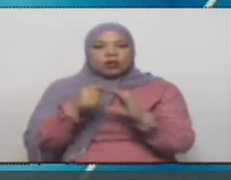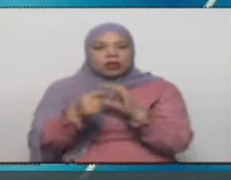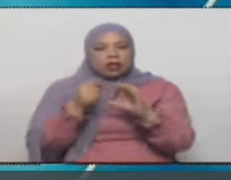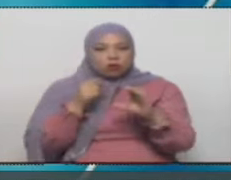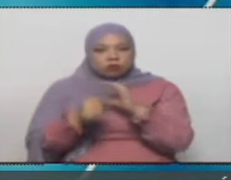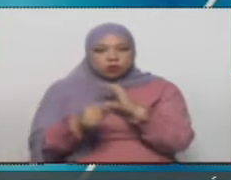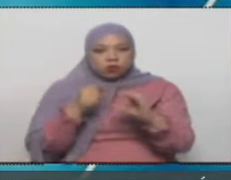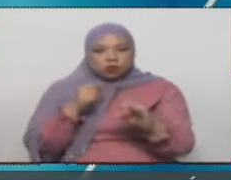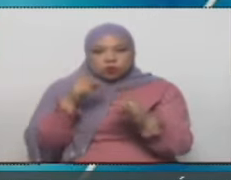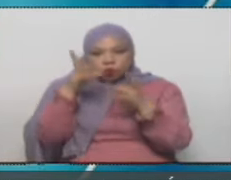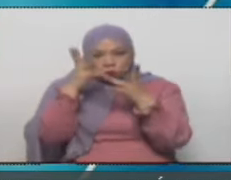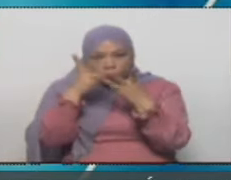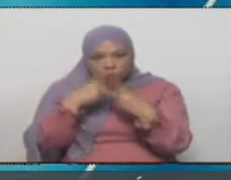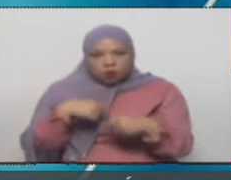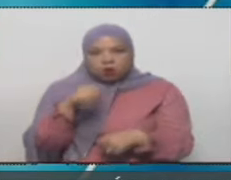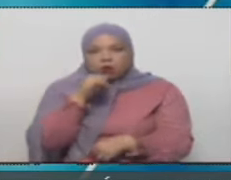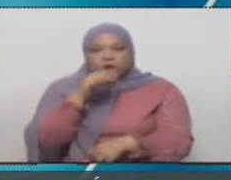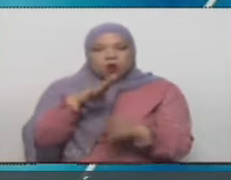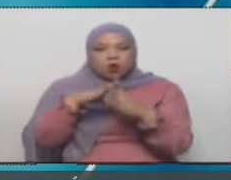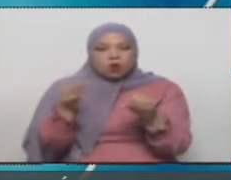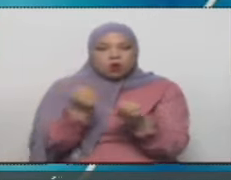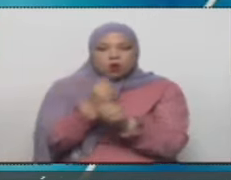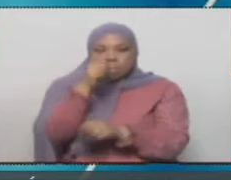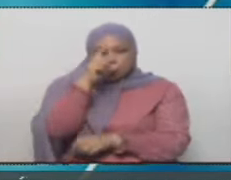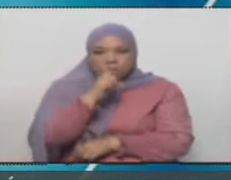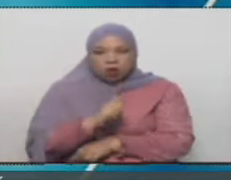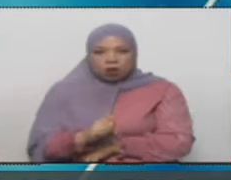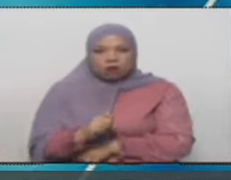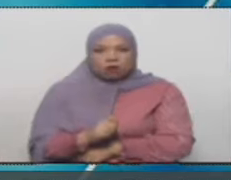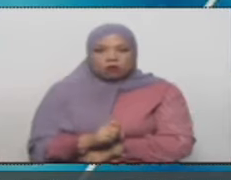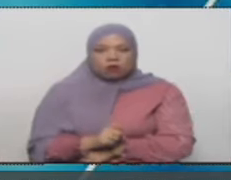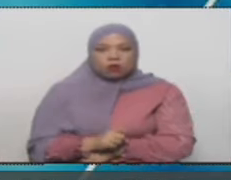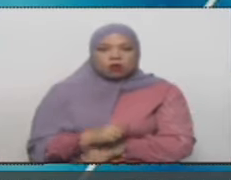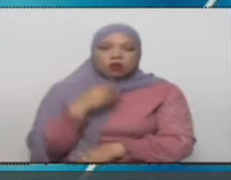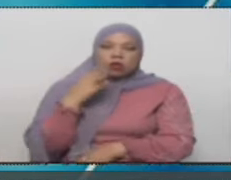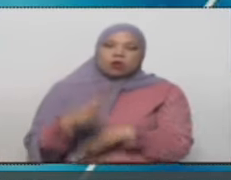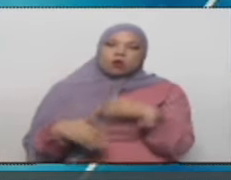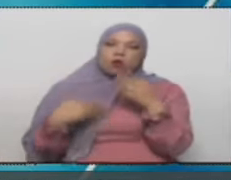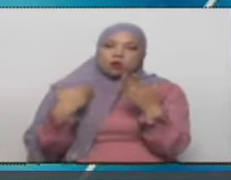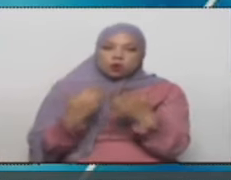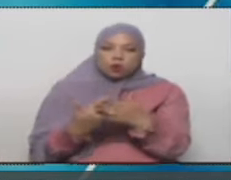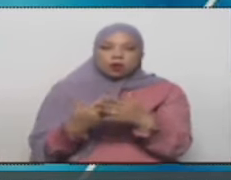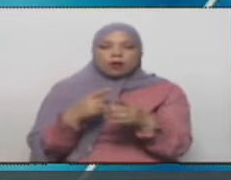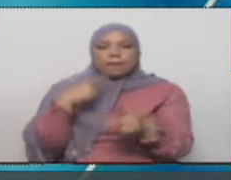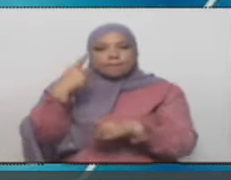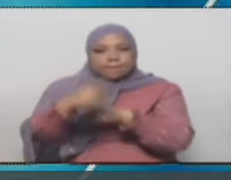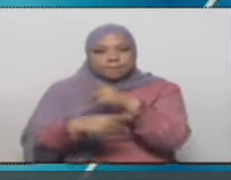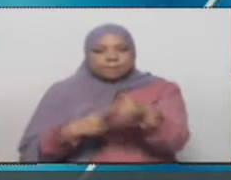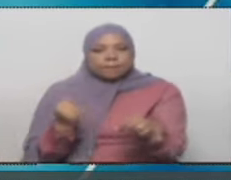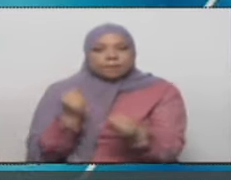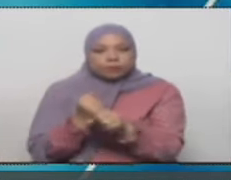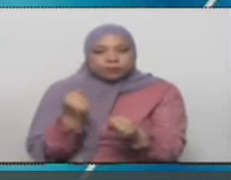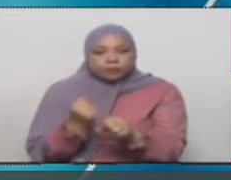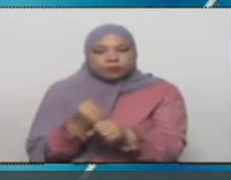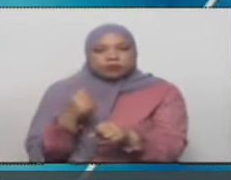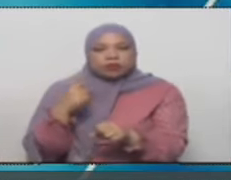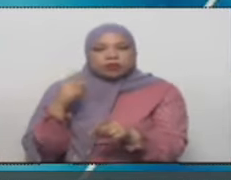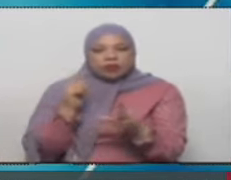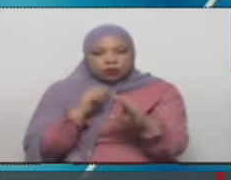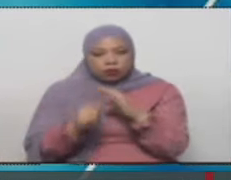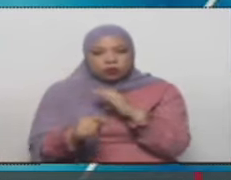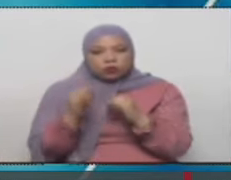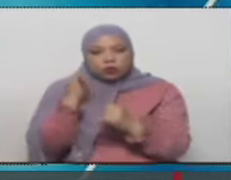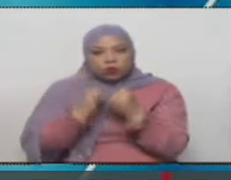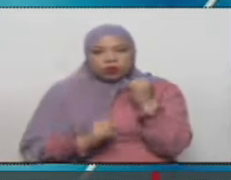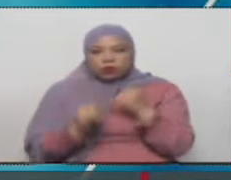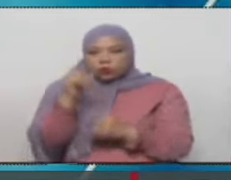Hay números que destacar durante todos estos años, mi comandante, para hacerle una retrospectiva de lo que ha pasado en el sector de telecomunicaciones en los